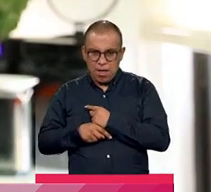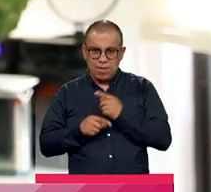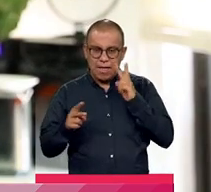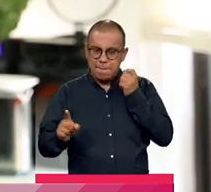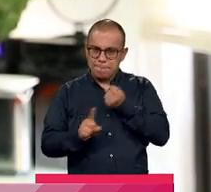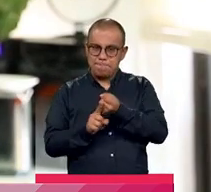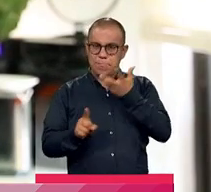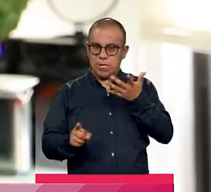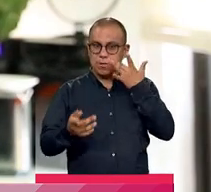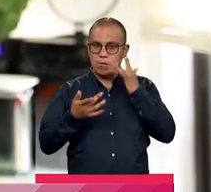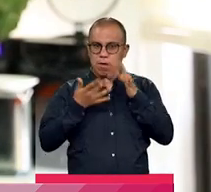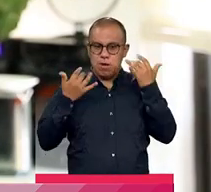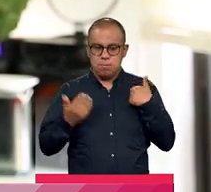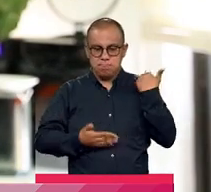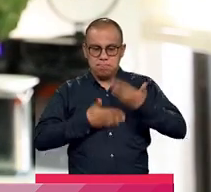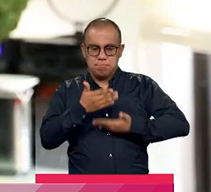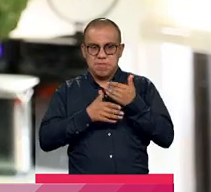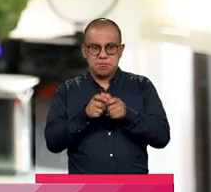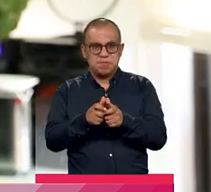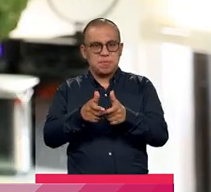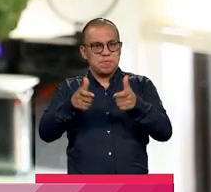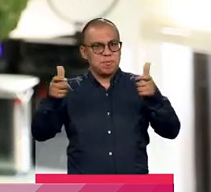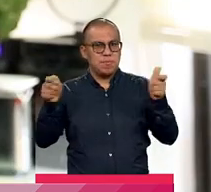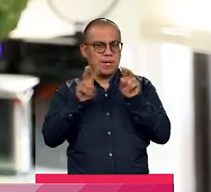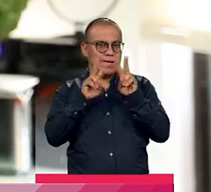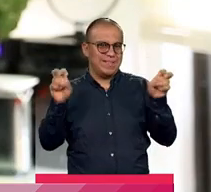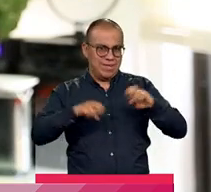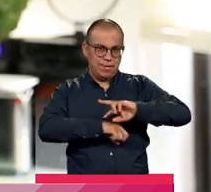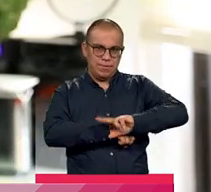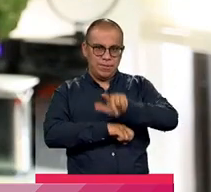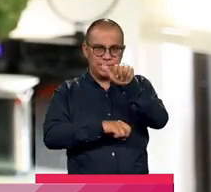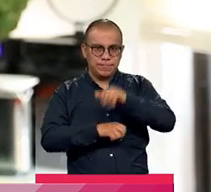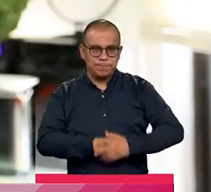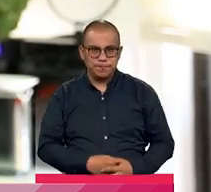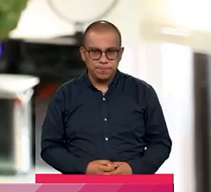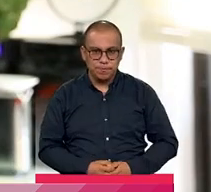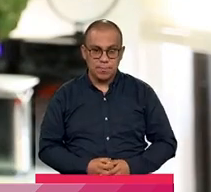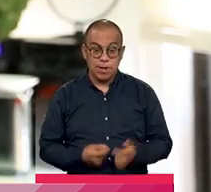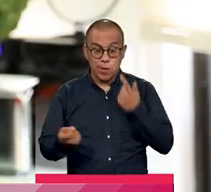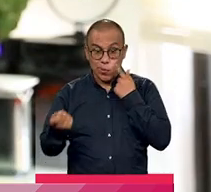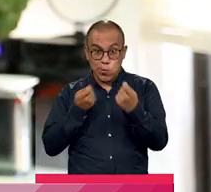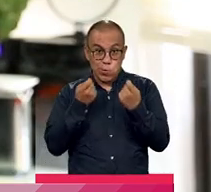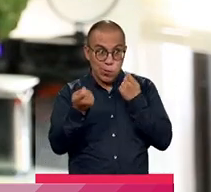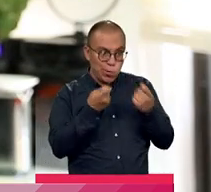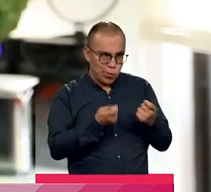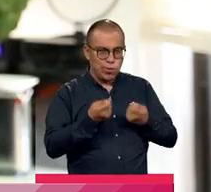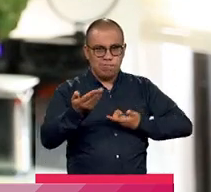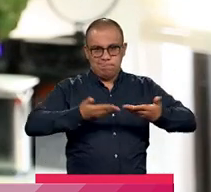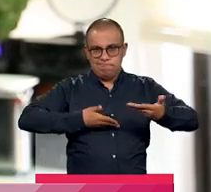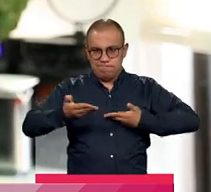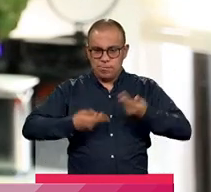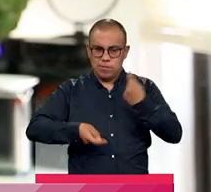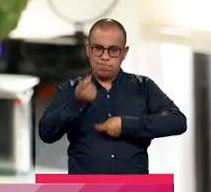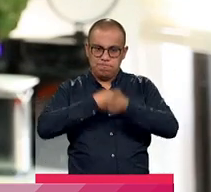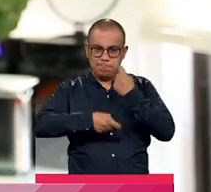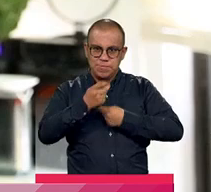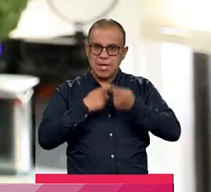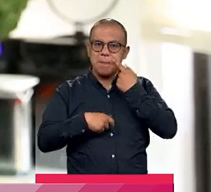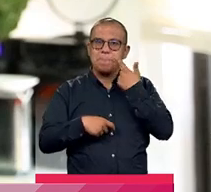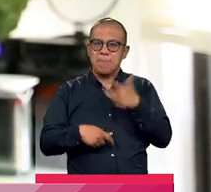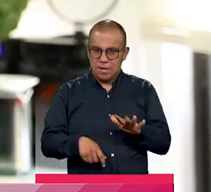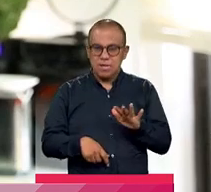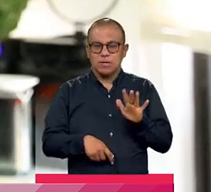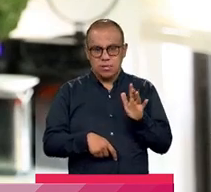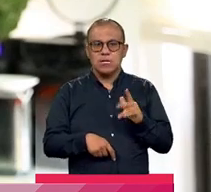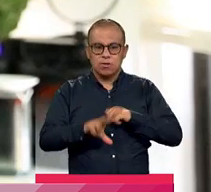alto impacto que vienen presentando crecimiento, particularmente el tema de hurto a bicicletas. Controla establecimientos comerciales que presuntamente puedan estar vendiendo